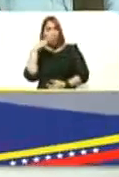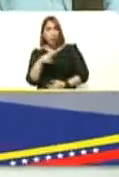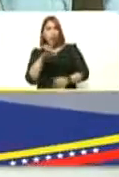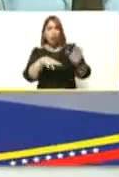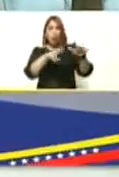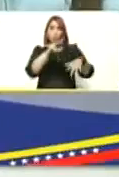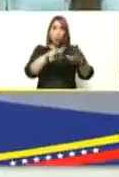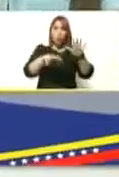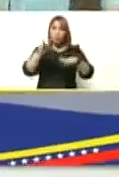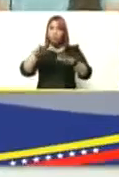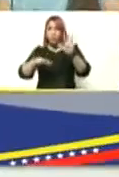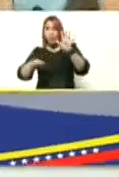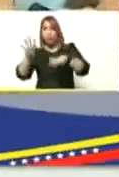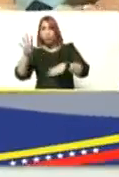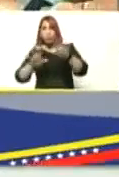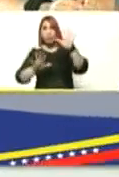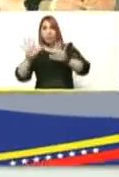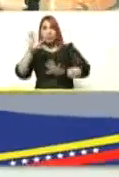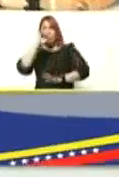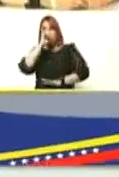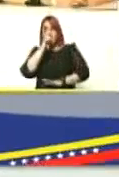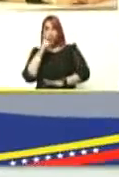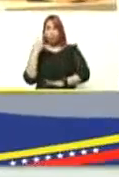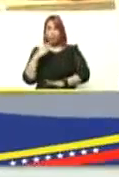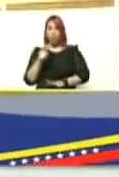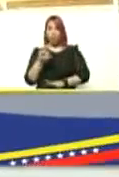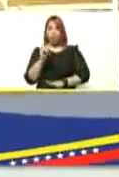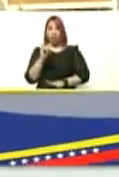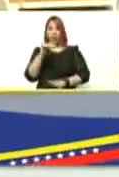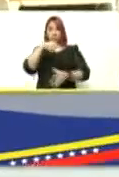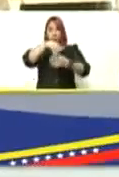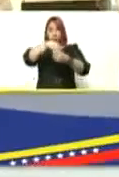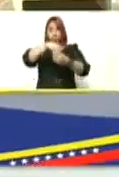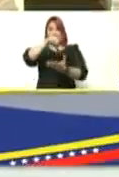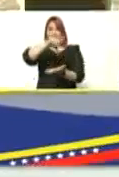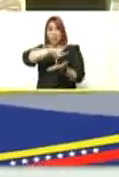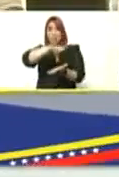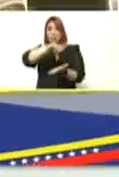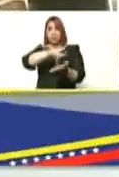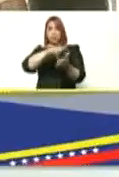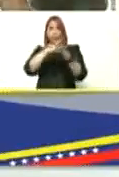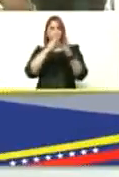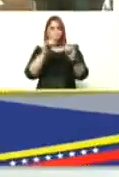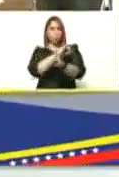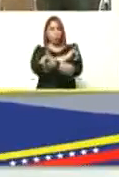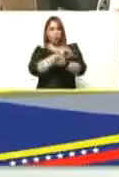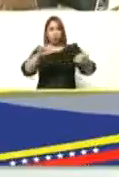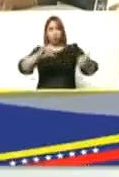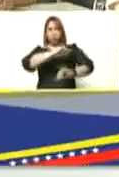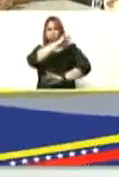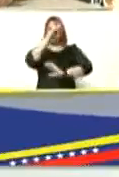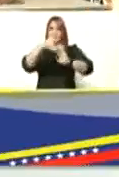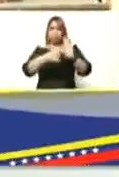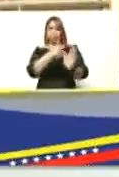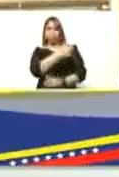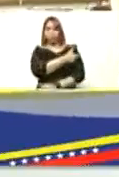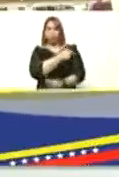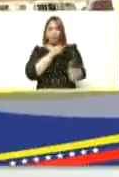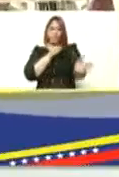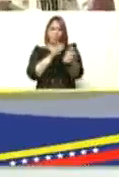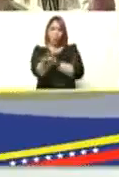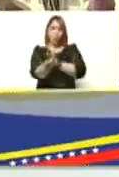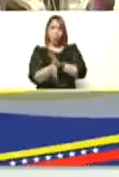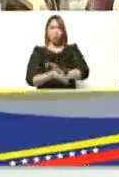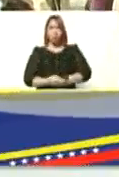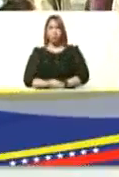13 14 15 años están en el liceo todos fueron vacunados de manera gratuita